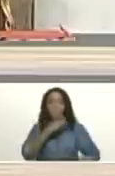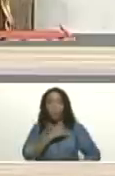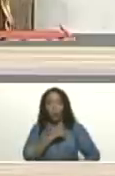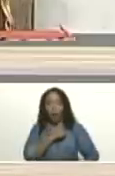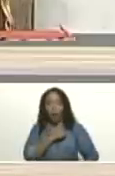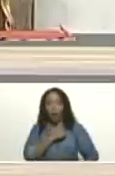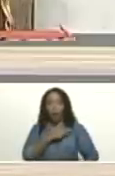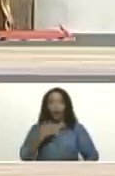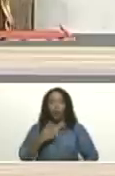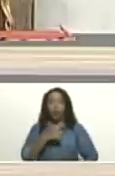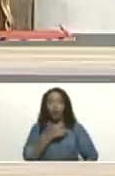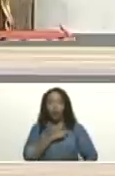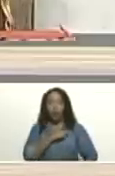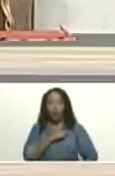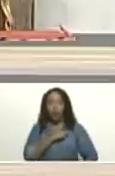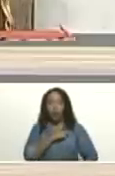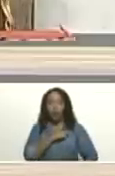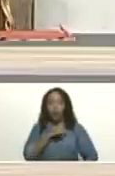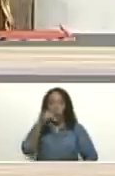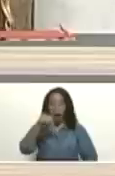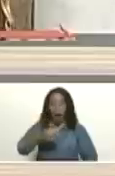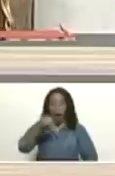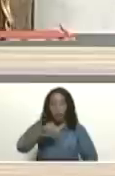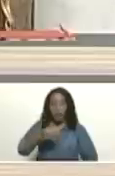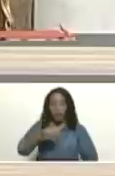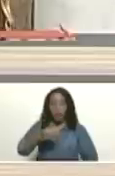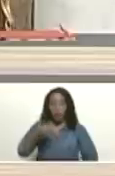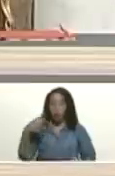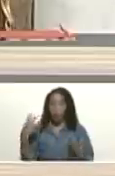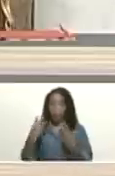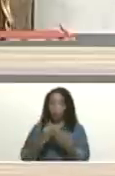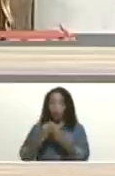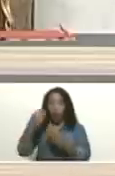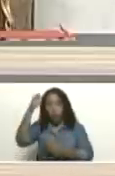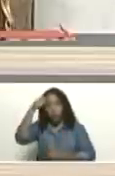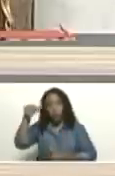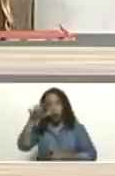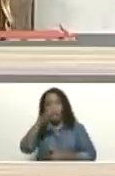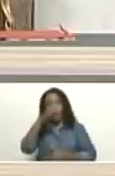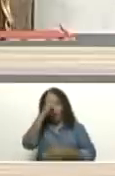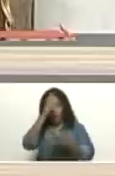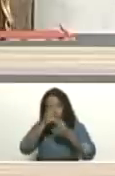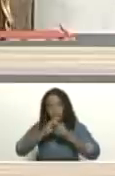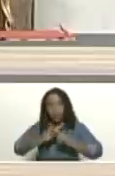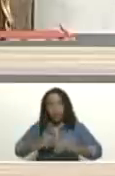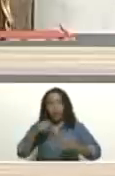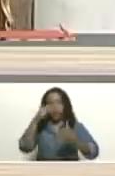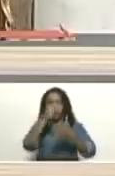que estamos del lado de la honestidad, de la humildad, de la lucha permanente.